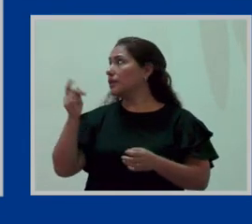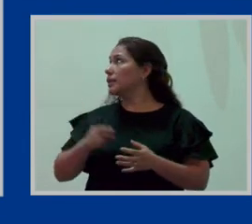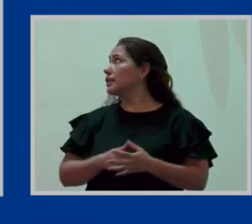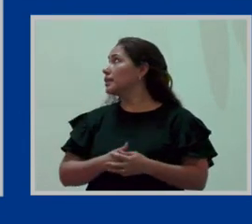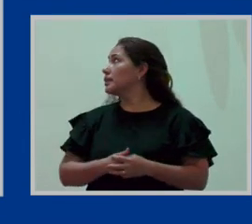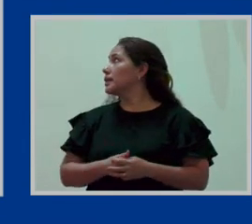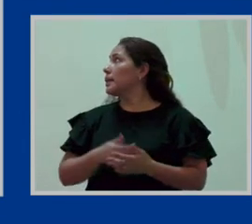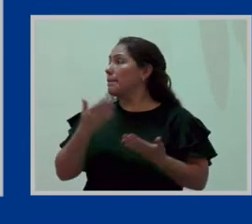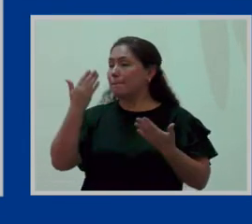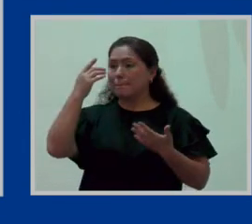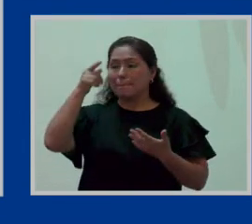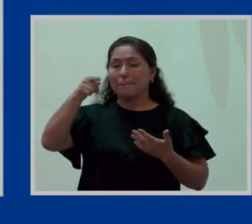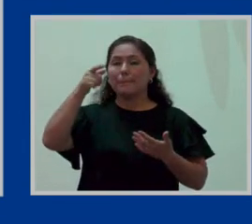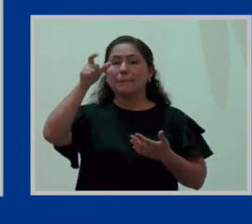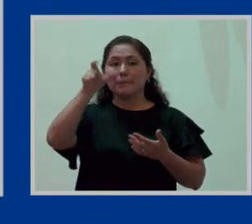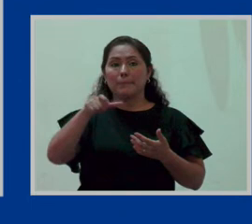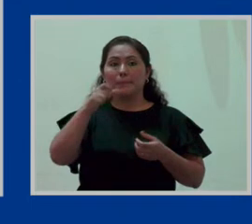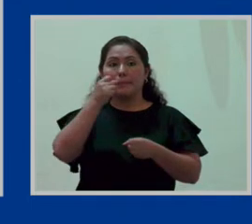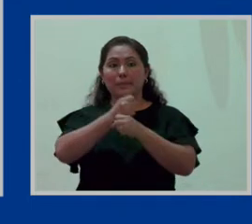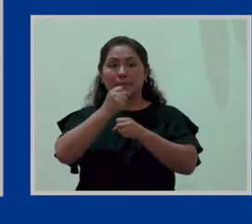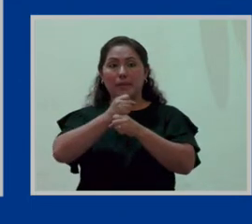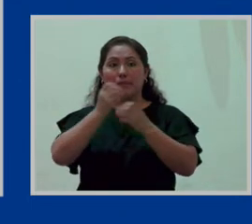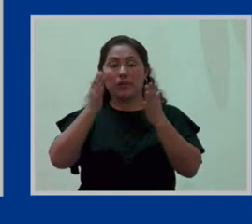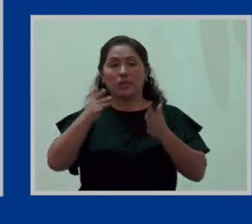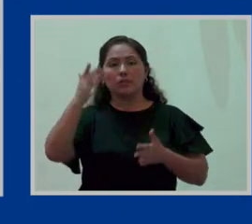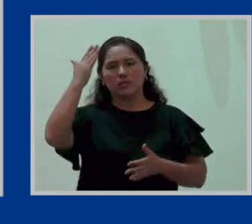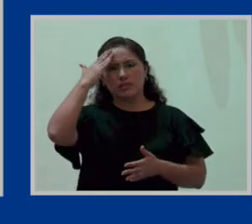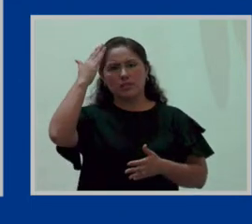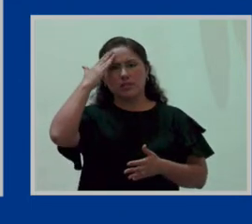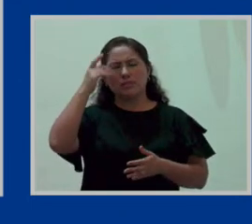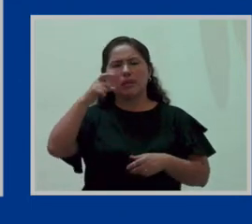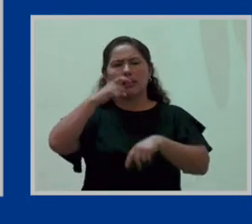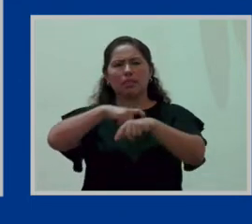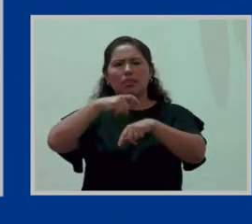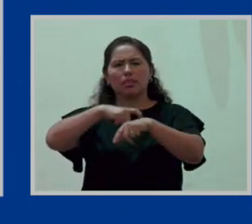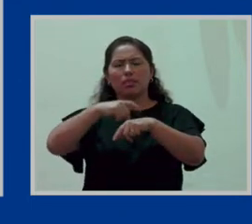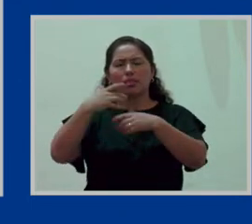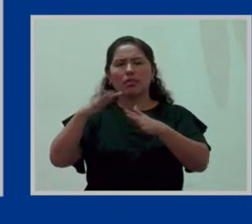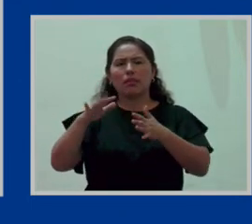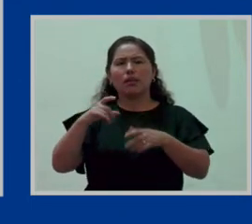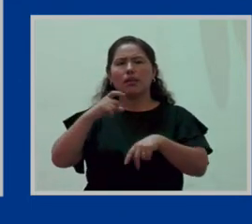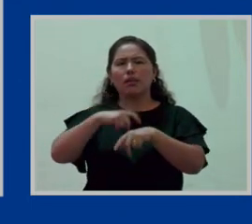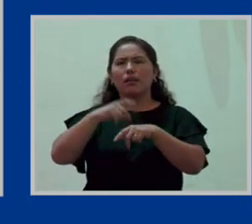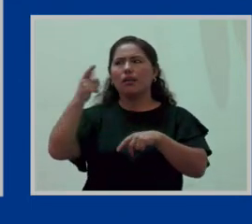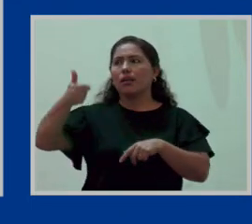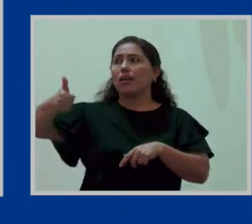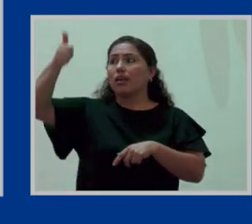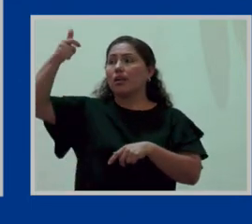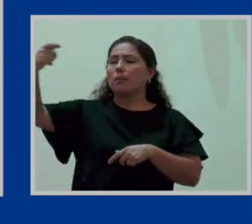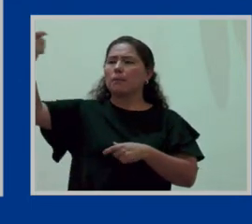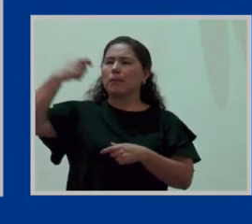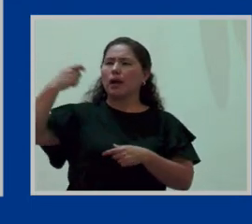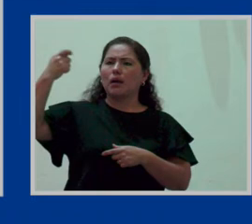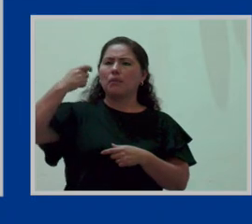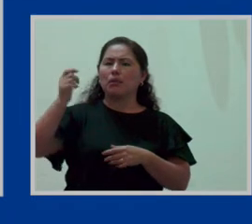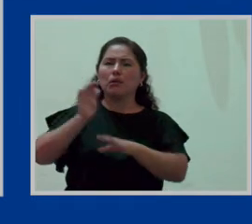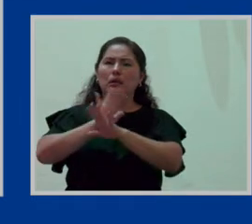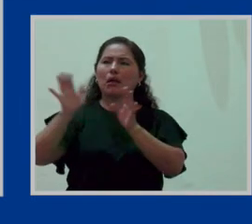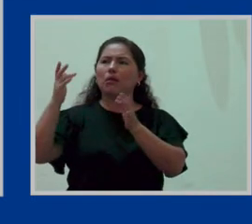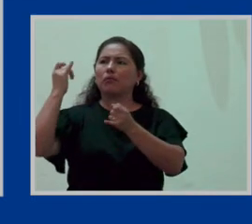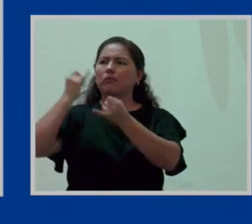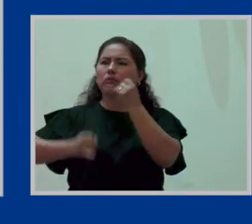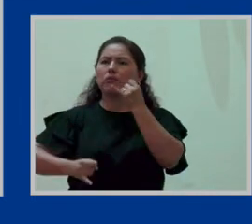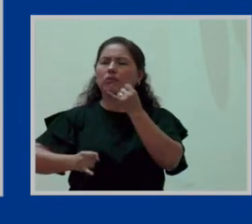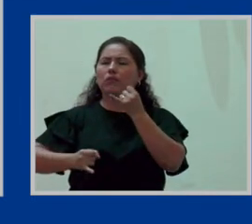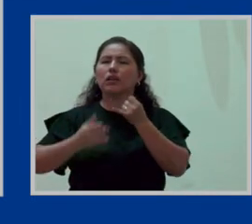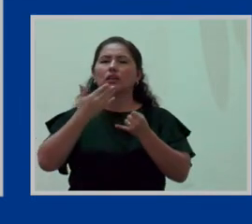Para que el trabajador que está en esta situación sepa que va a llegar un momento en que ya no es el empleador el que le va a pagar, sino el E-Salud.